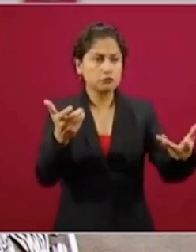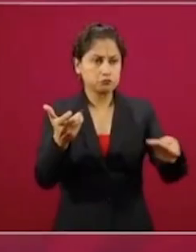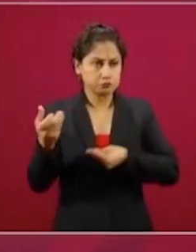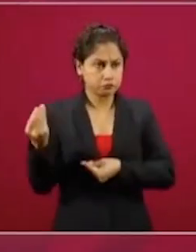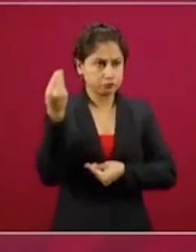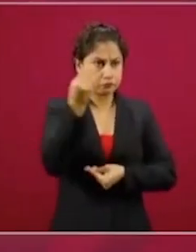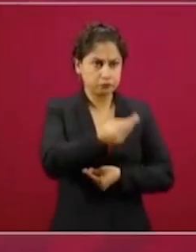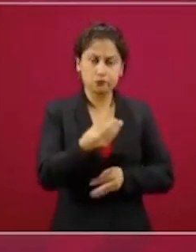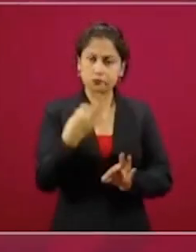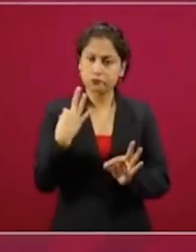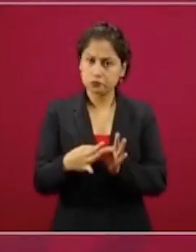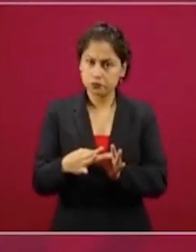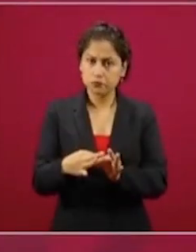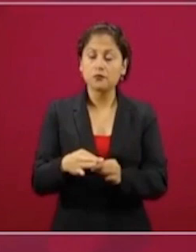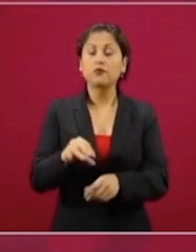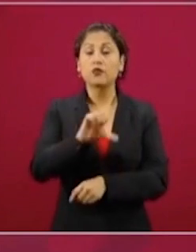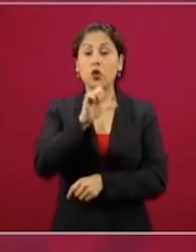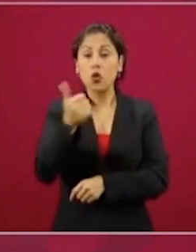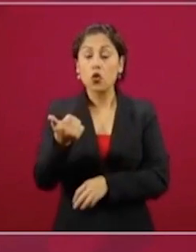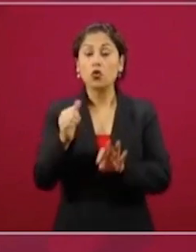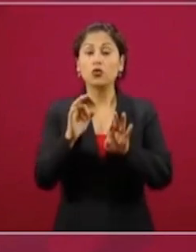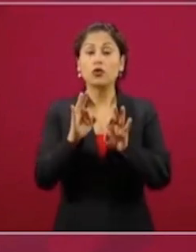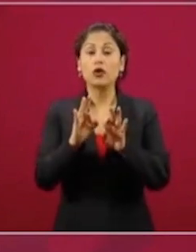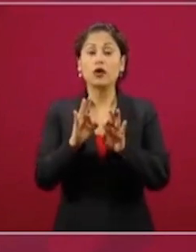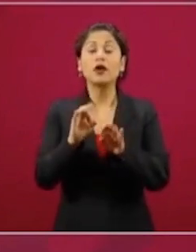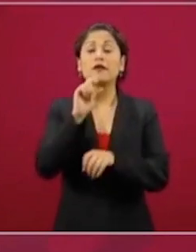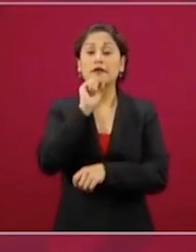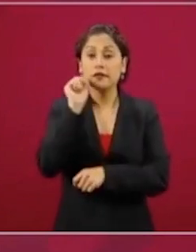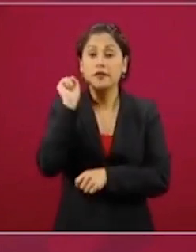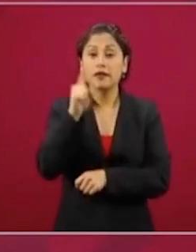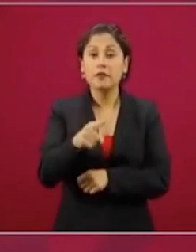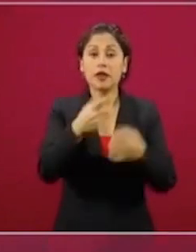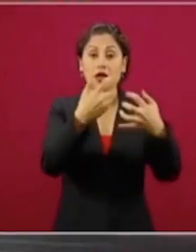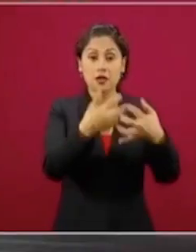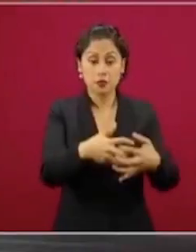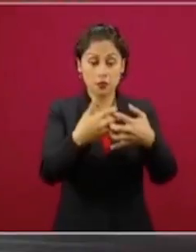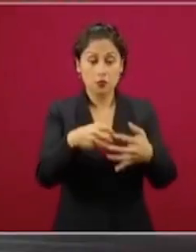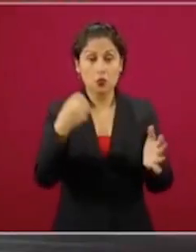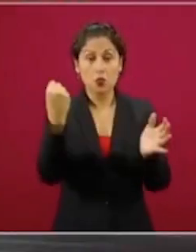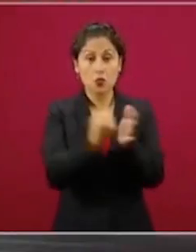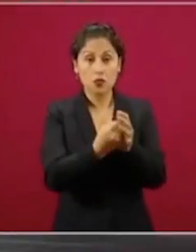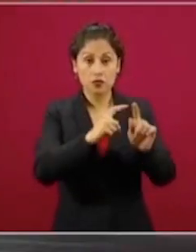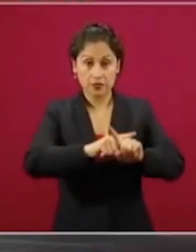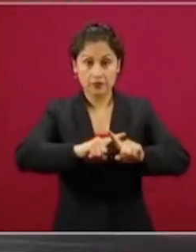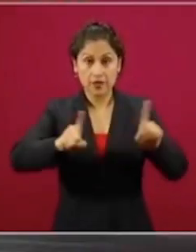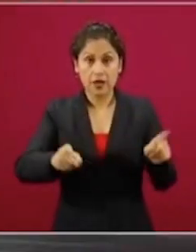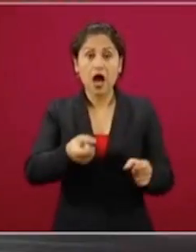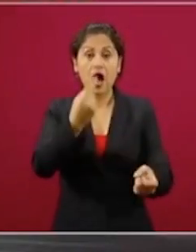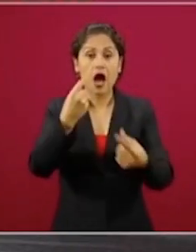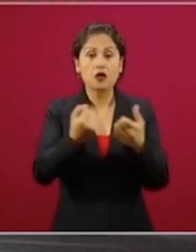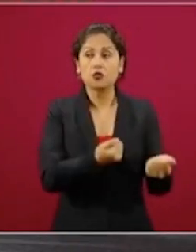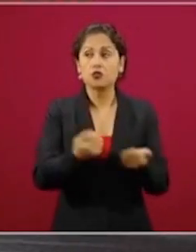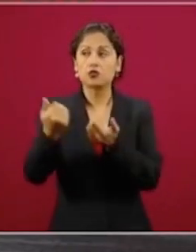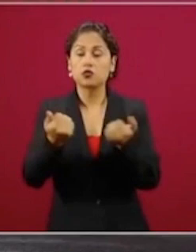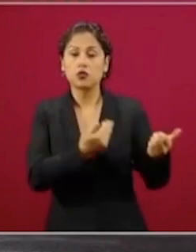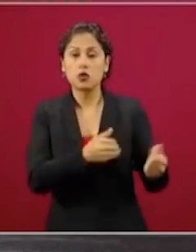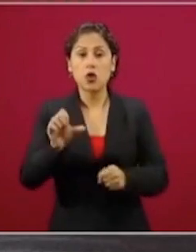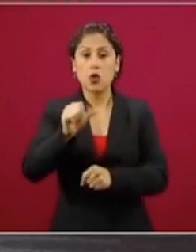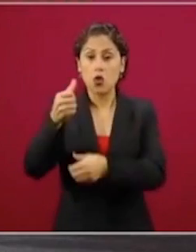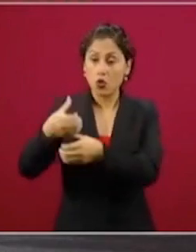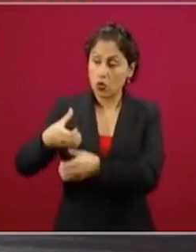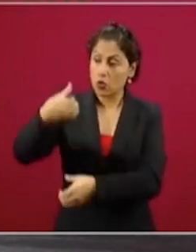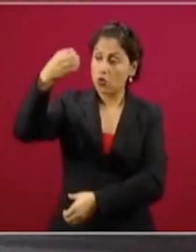importante es los modelos, hay modelos que son portátiles, hay otros modelos como estos que son fijos, se llaman adultos